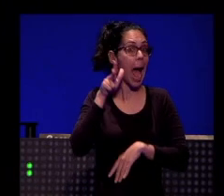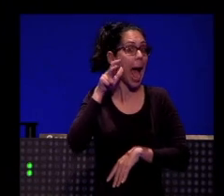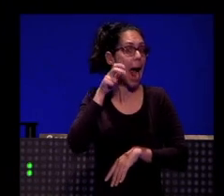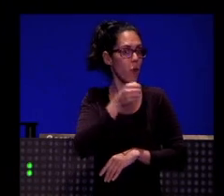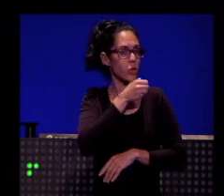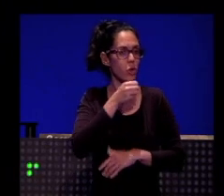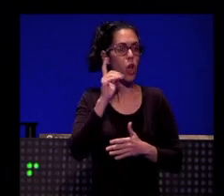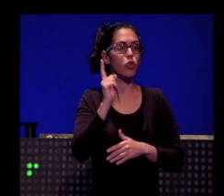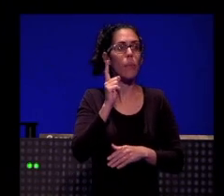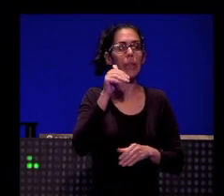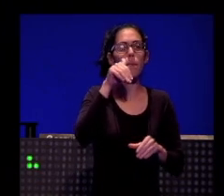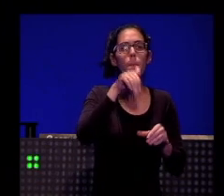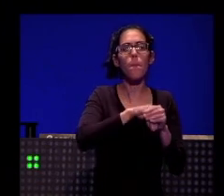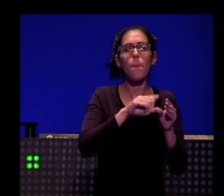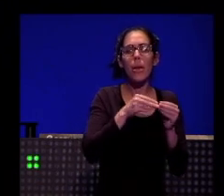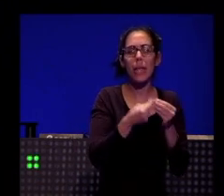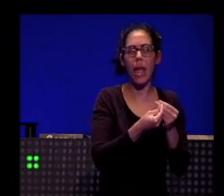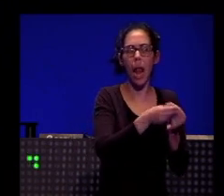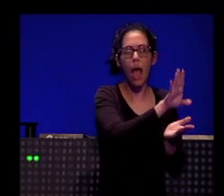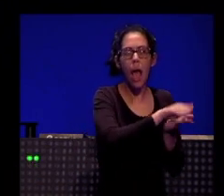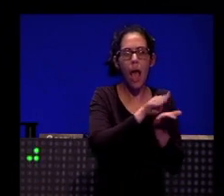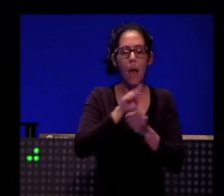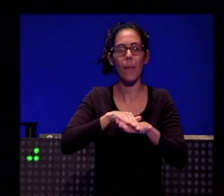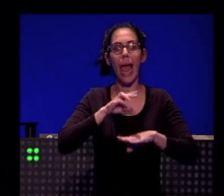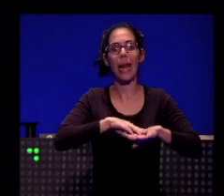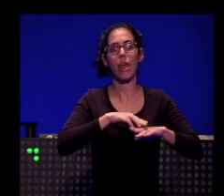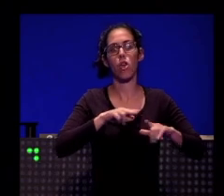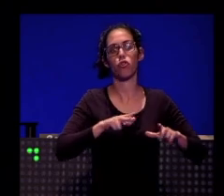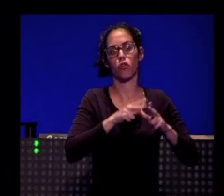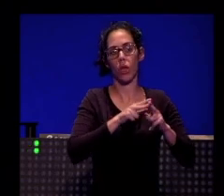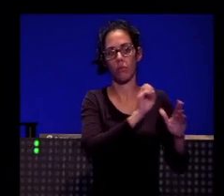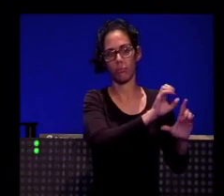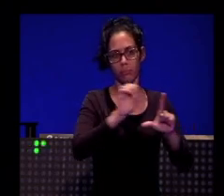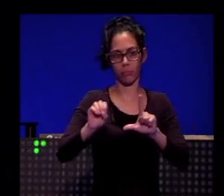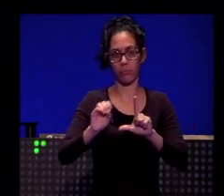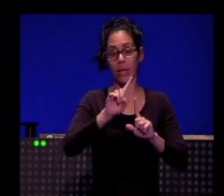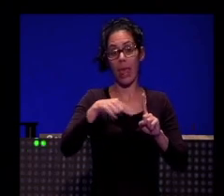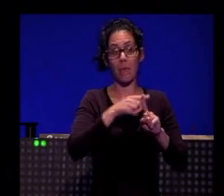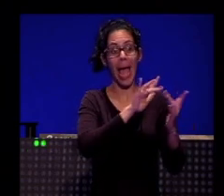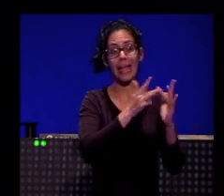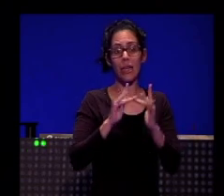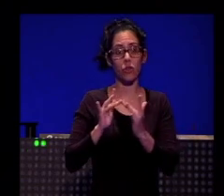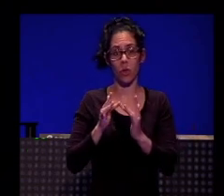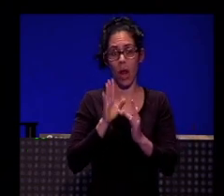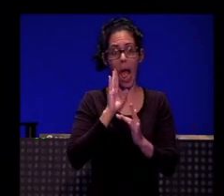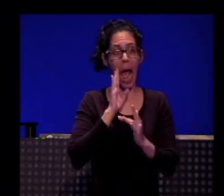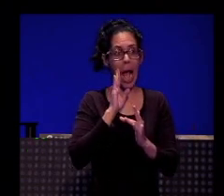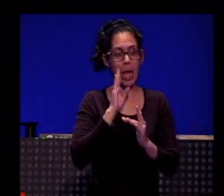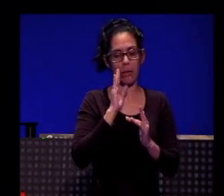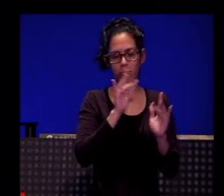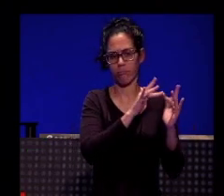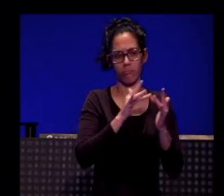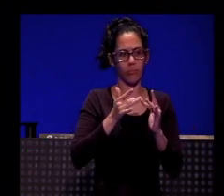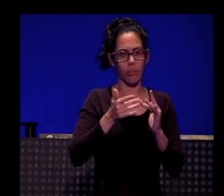solo material específicamente para redes sociales. Y la interacción, como digo, es uno de los puntos